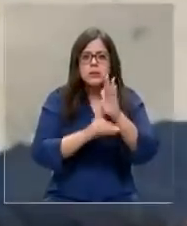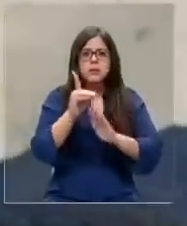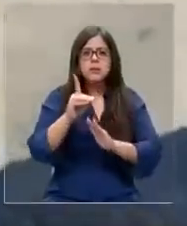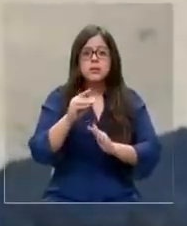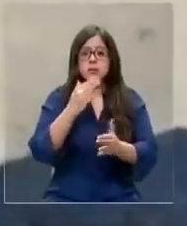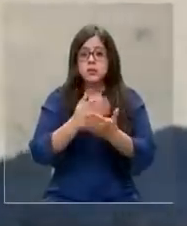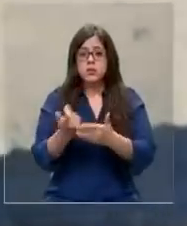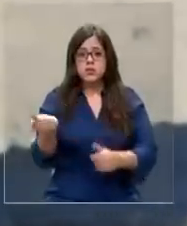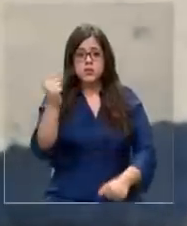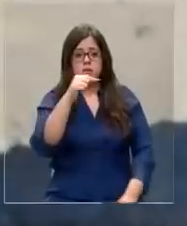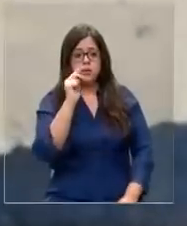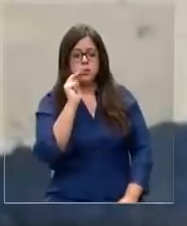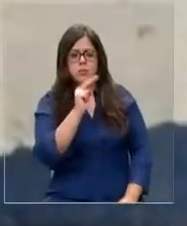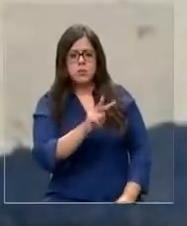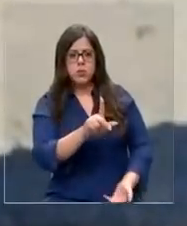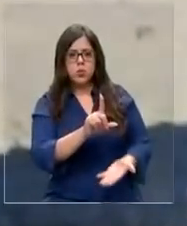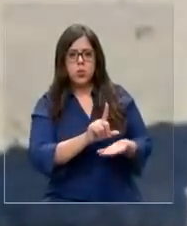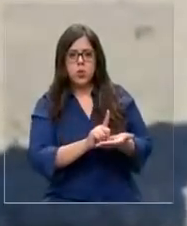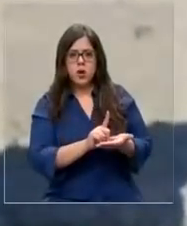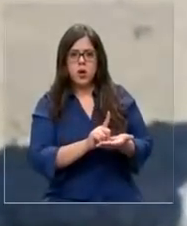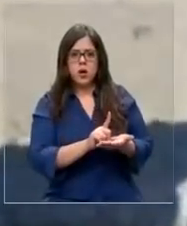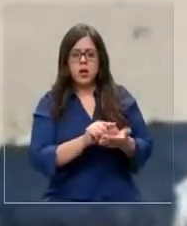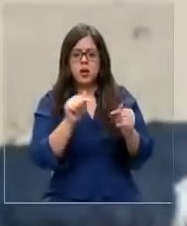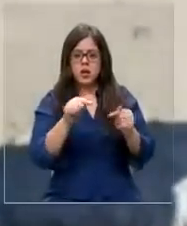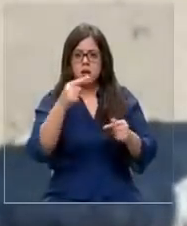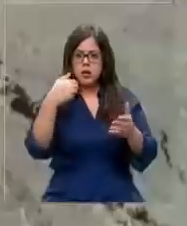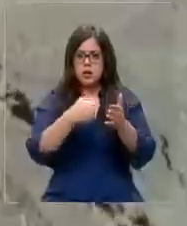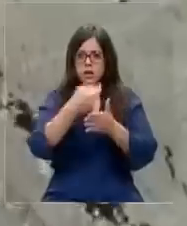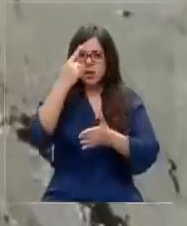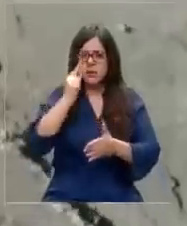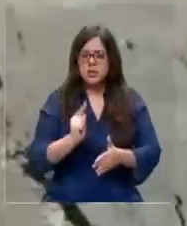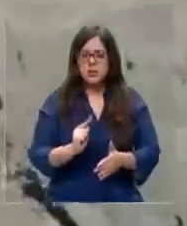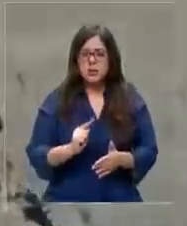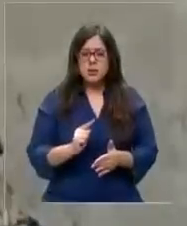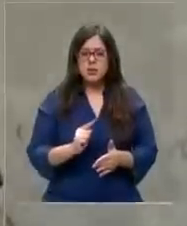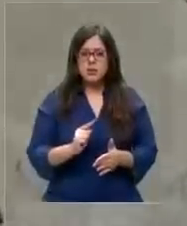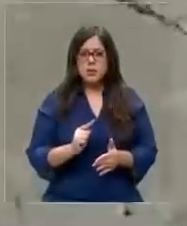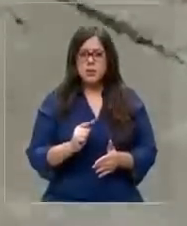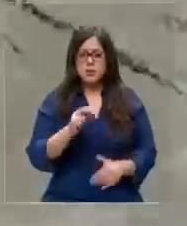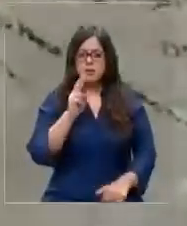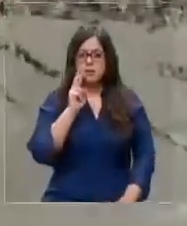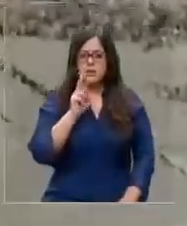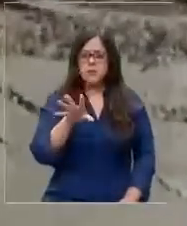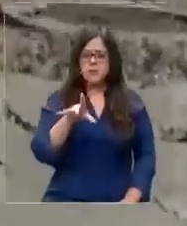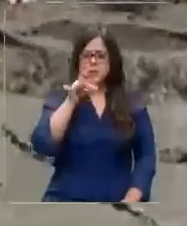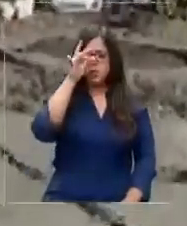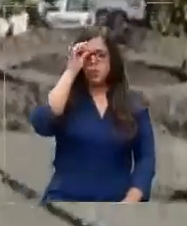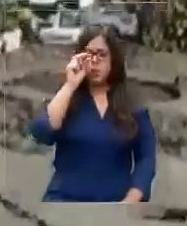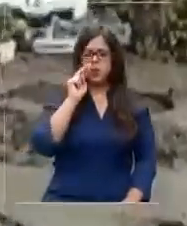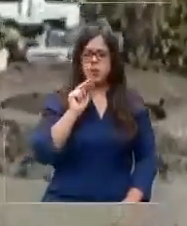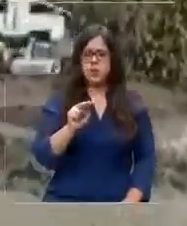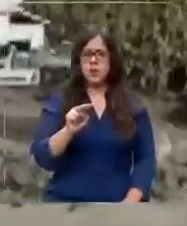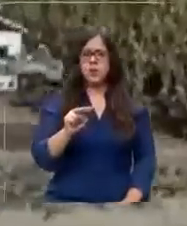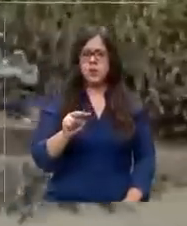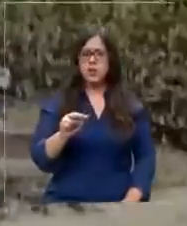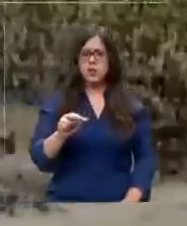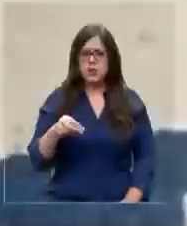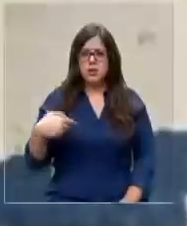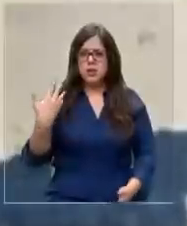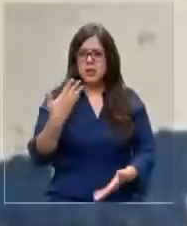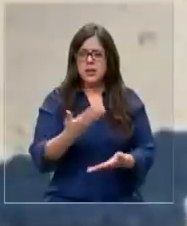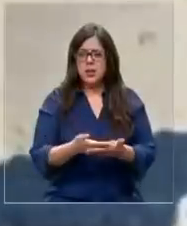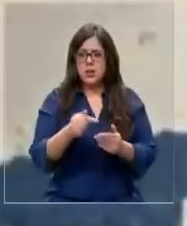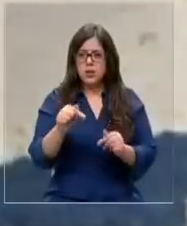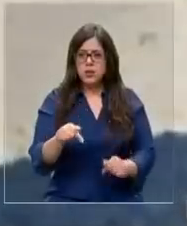vinimos a ver el lugar nuevamente de donde ocurrió el accidente. Y nos percatamos que hasta el día de hoy no han